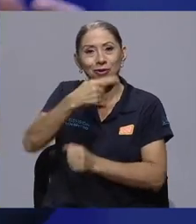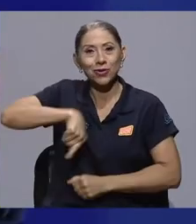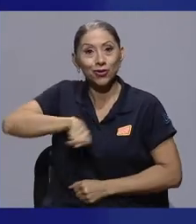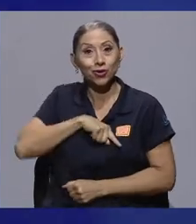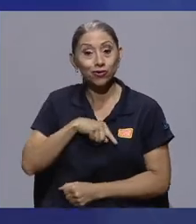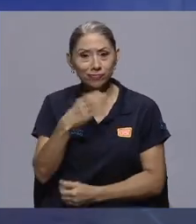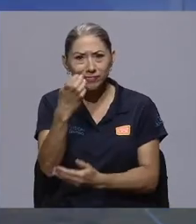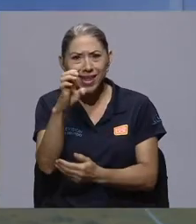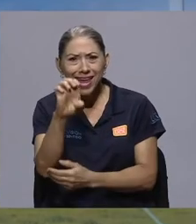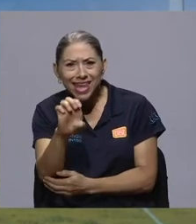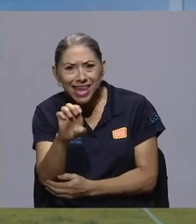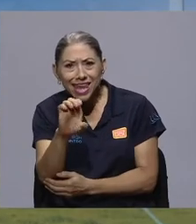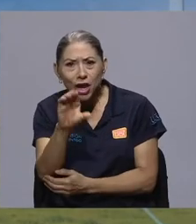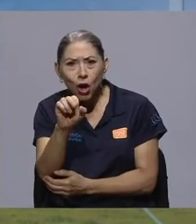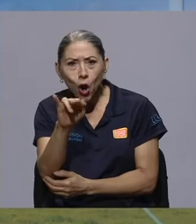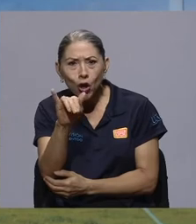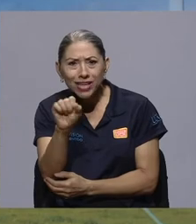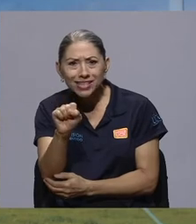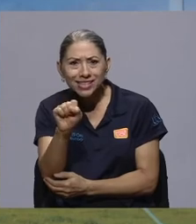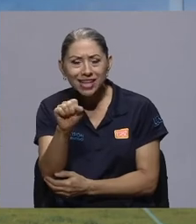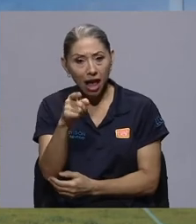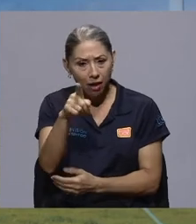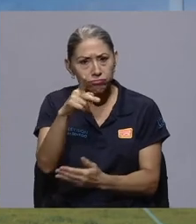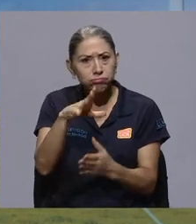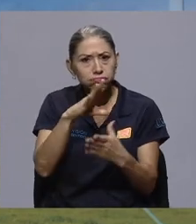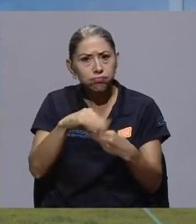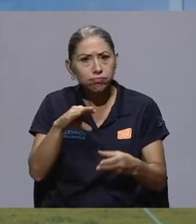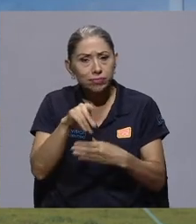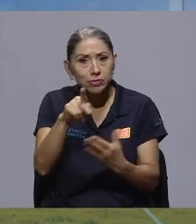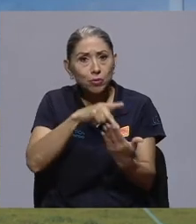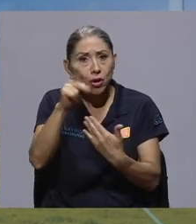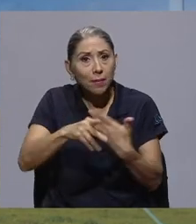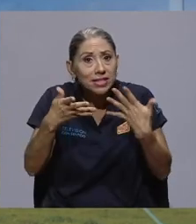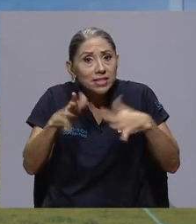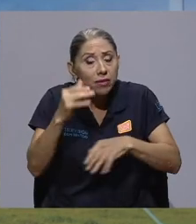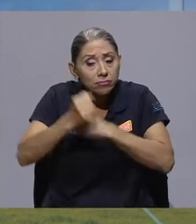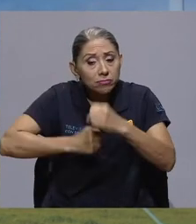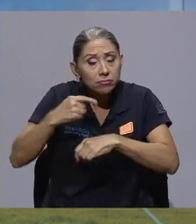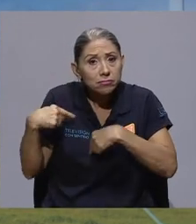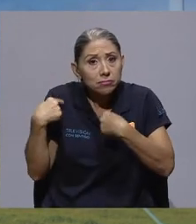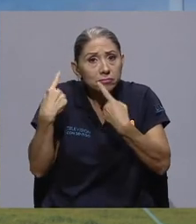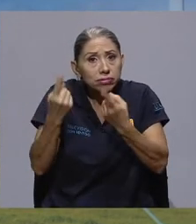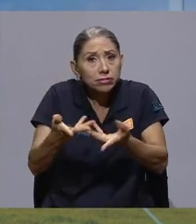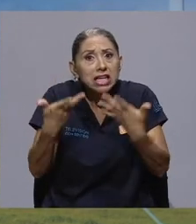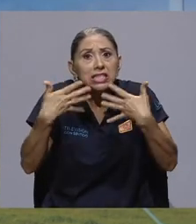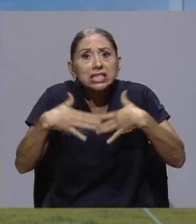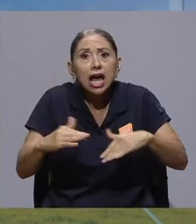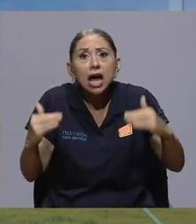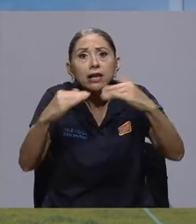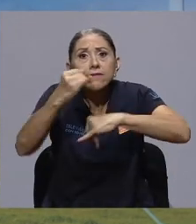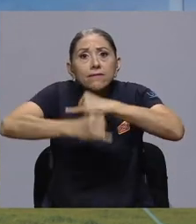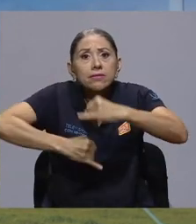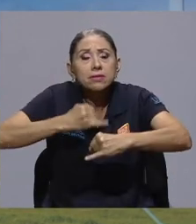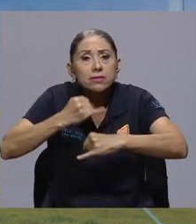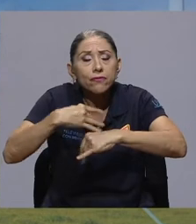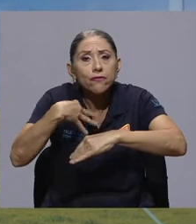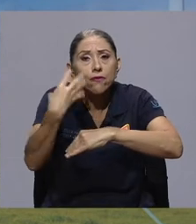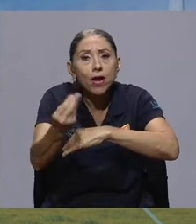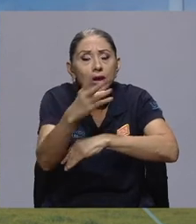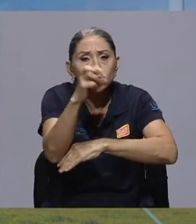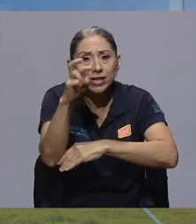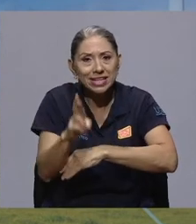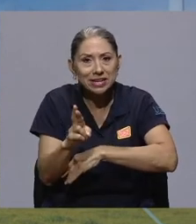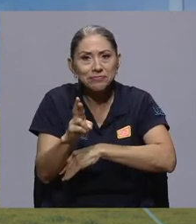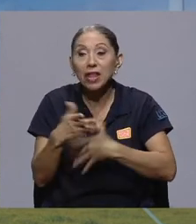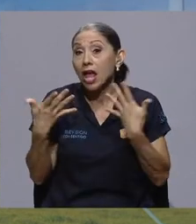contanos ya sobre este programa que ya tiene varios años y que ya ha trascendido las fronteras costarricenses. Pues